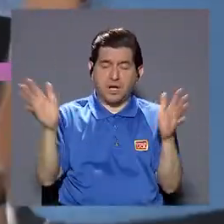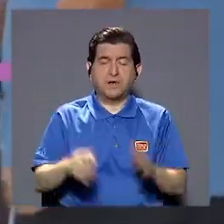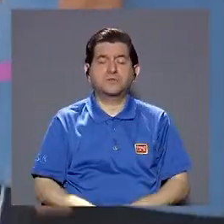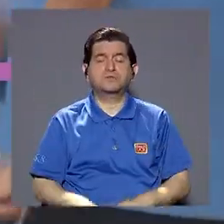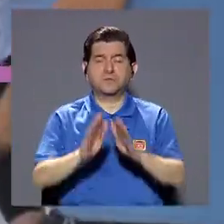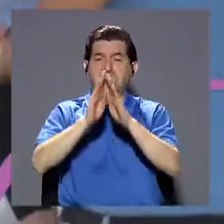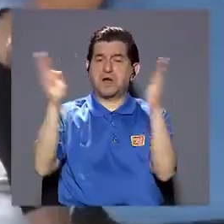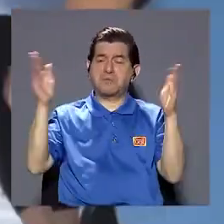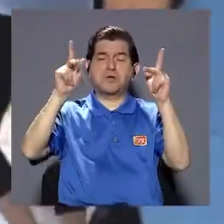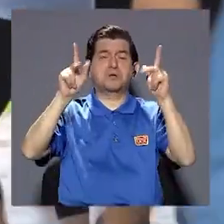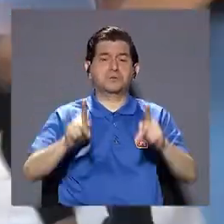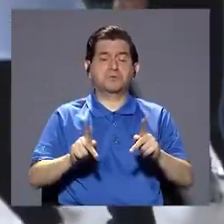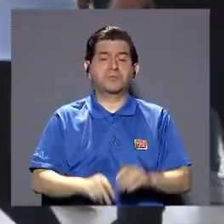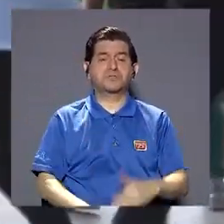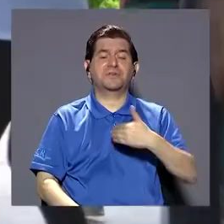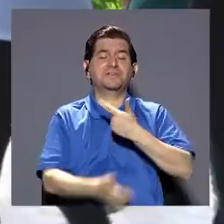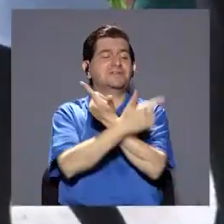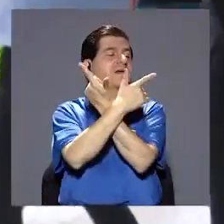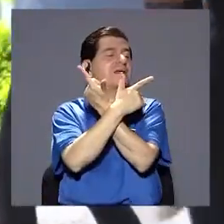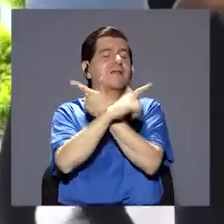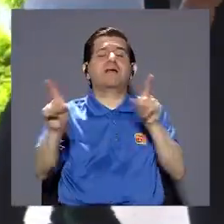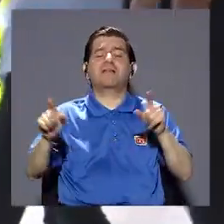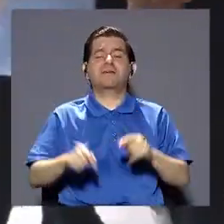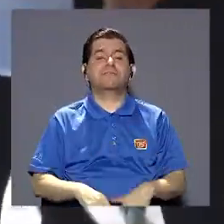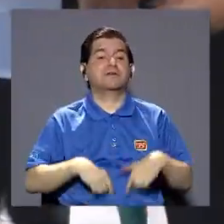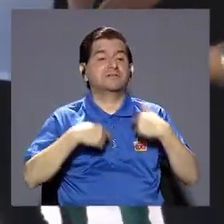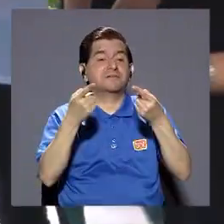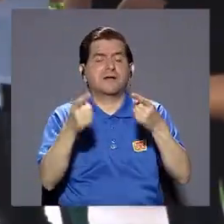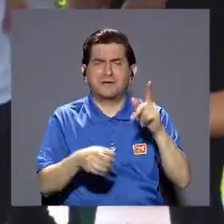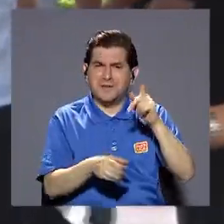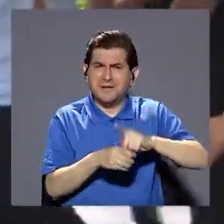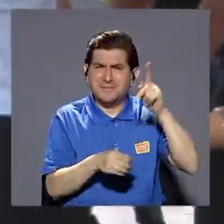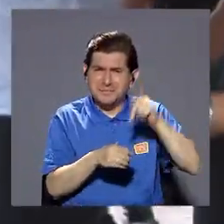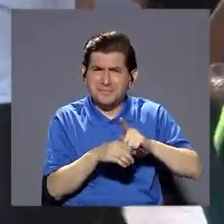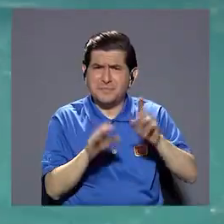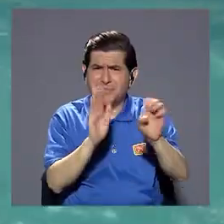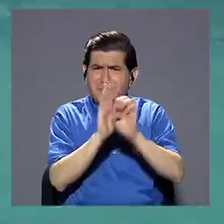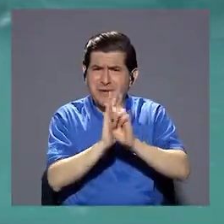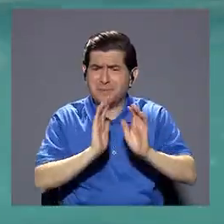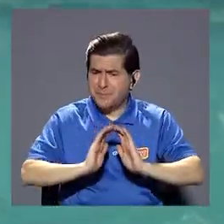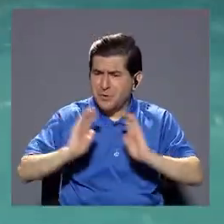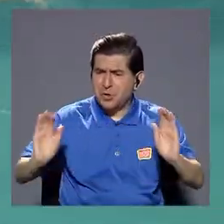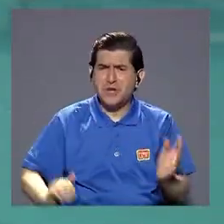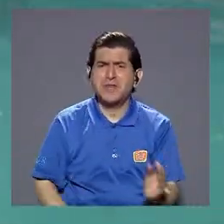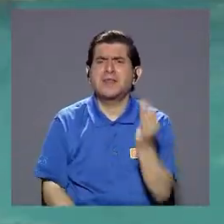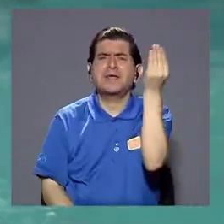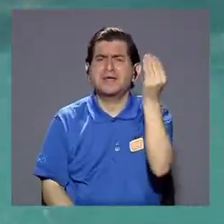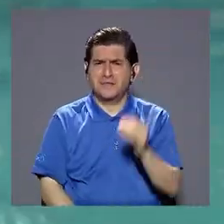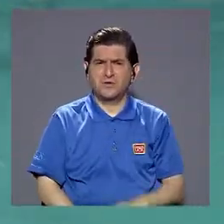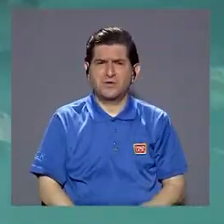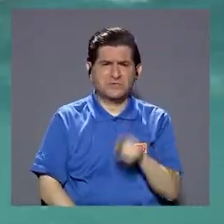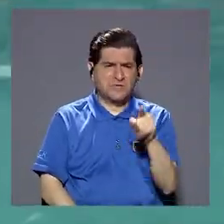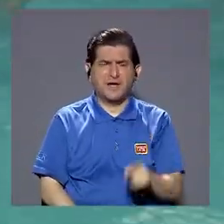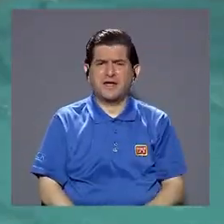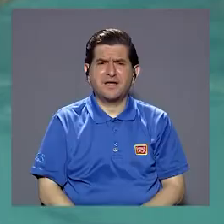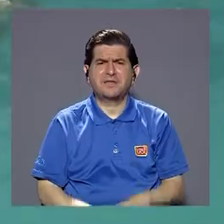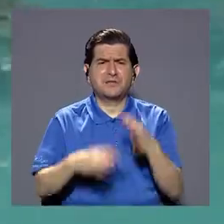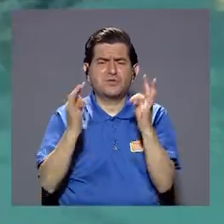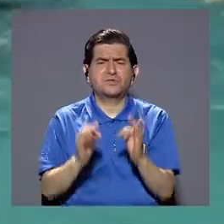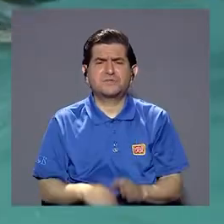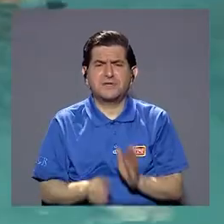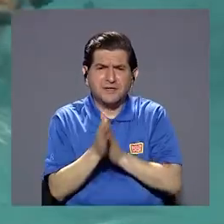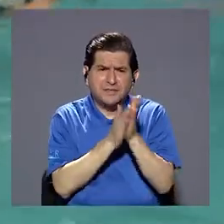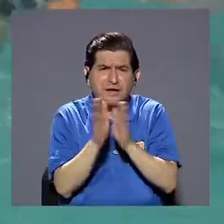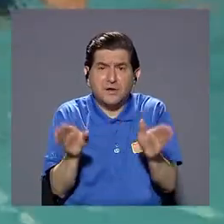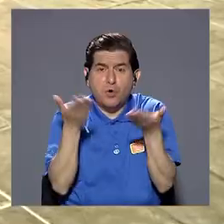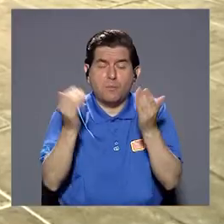públicos abiertos donde las personas tengan libertad de acercarse y la participación digamos de niños, adolescentes como los captan